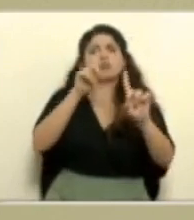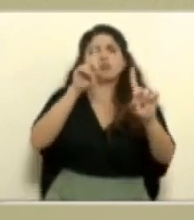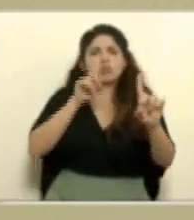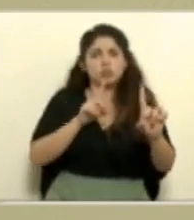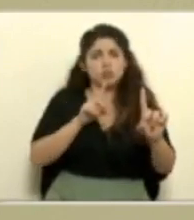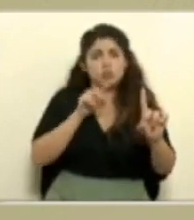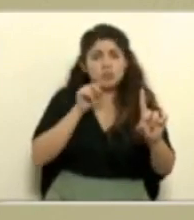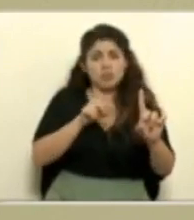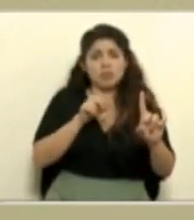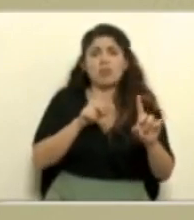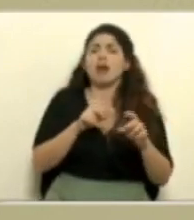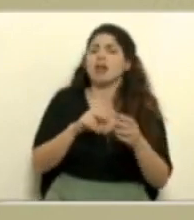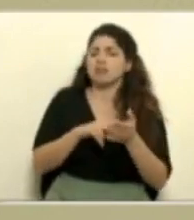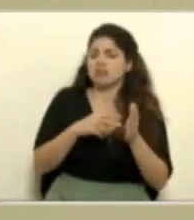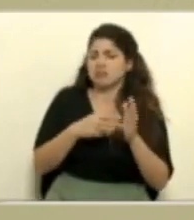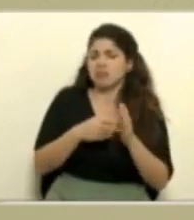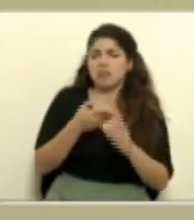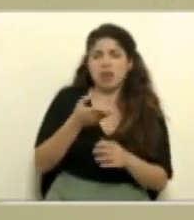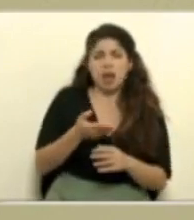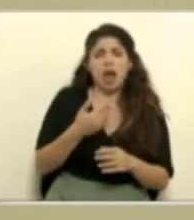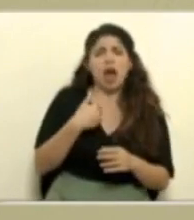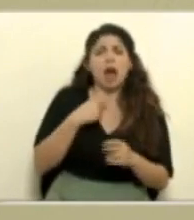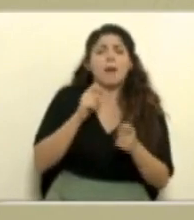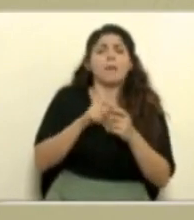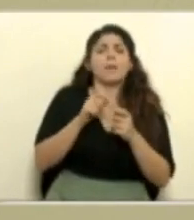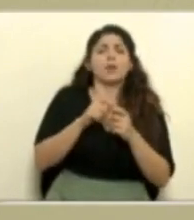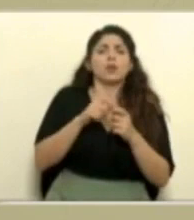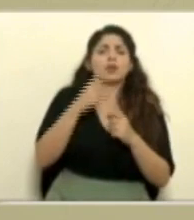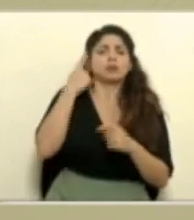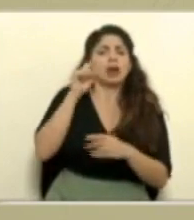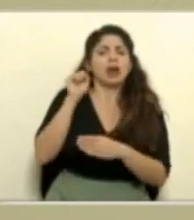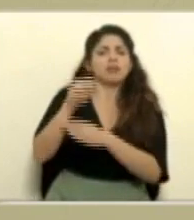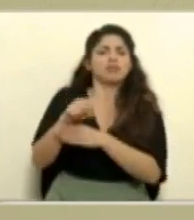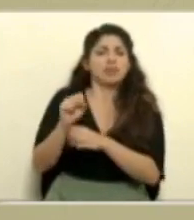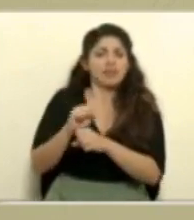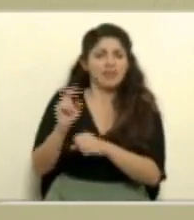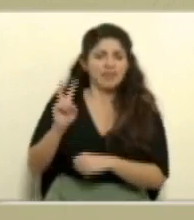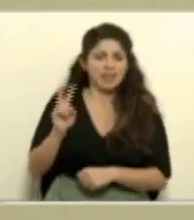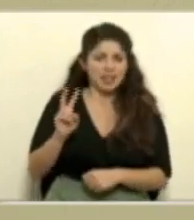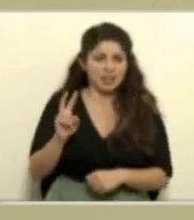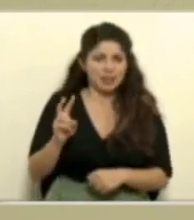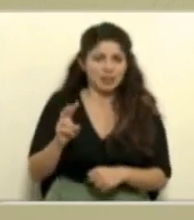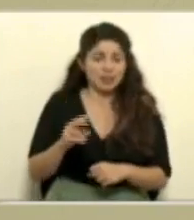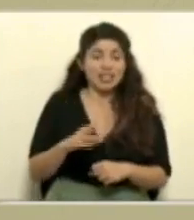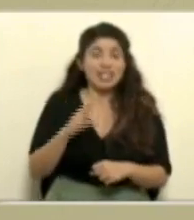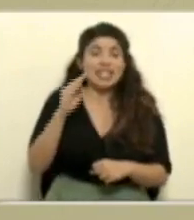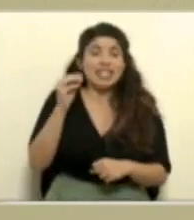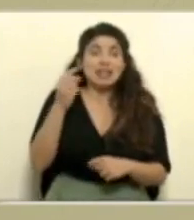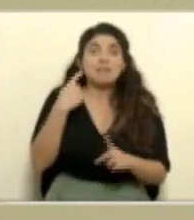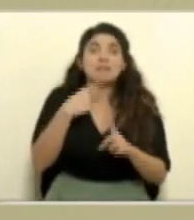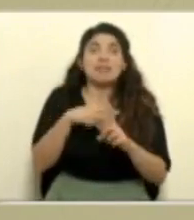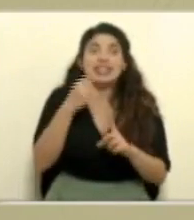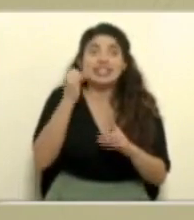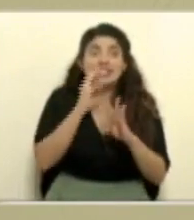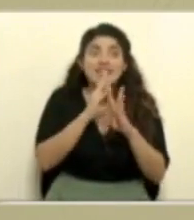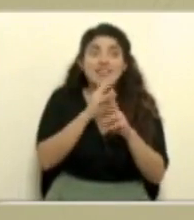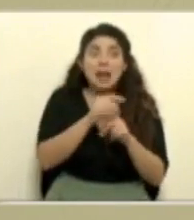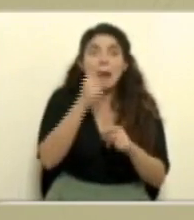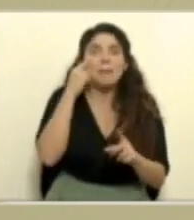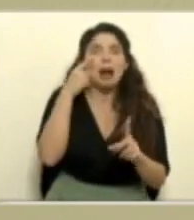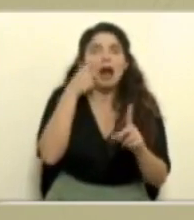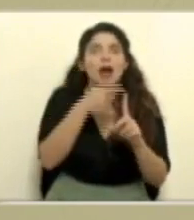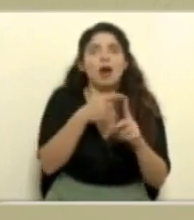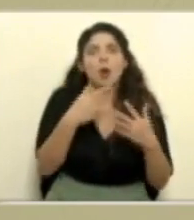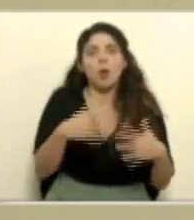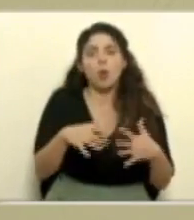distanciamiento aquí estamos con muchos puntos para ganarle al virus y ni que decir obviamente si es para un fin tan contundente